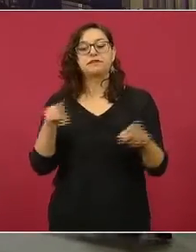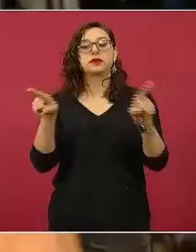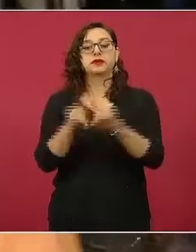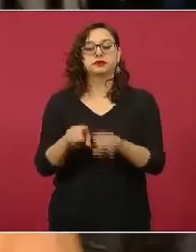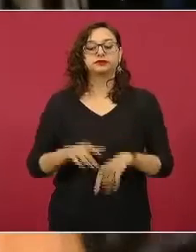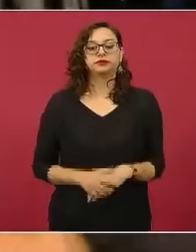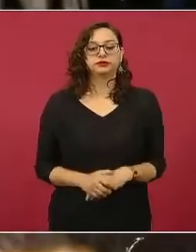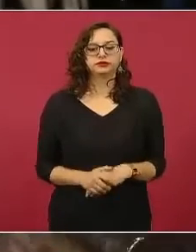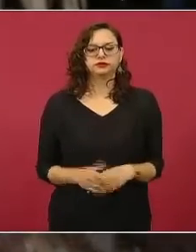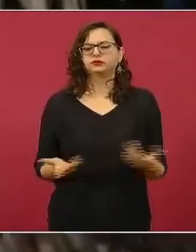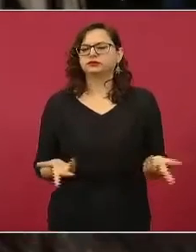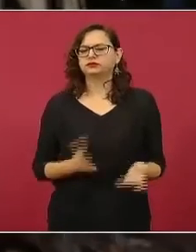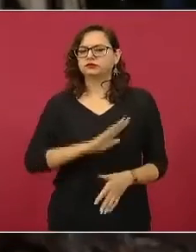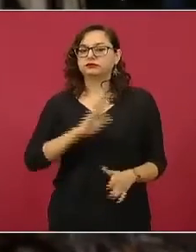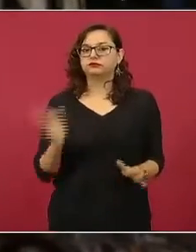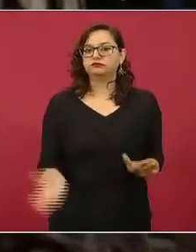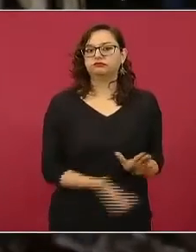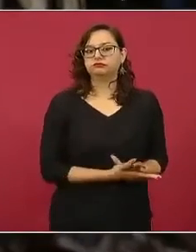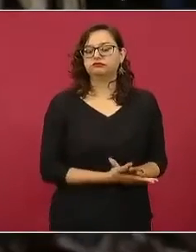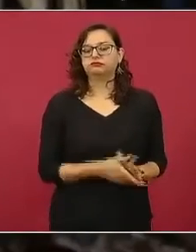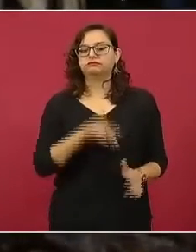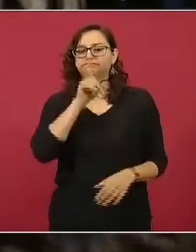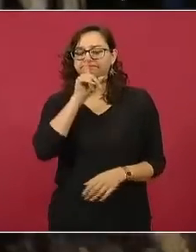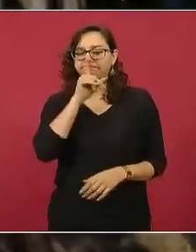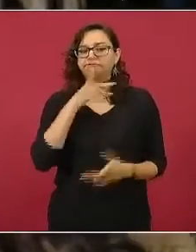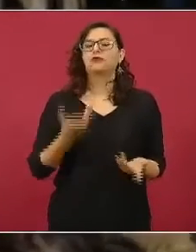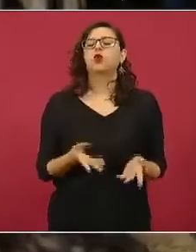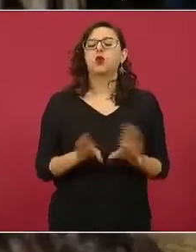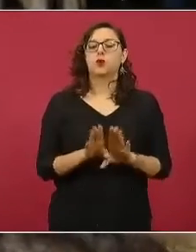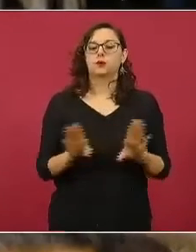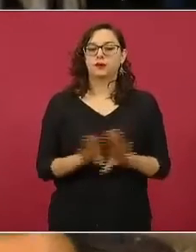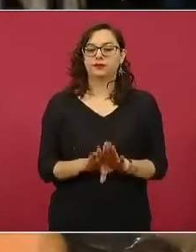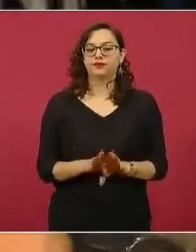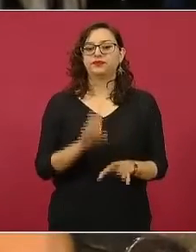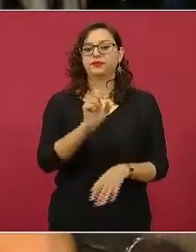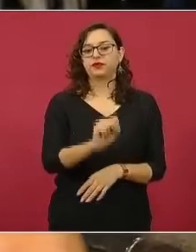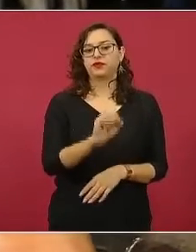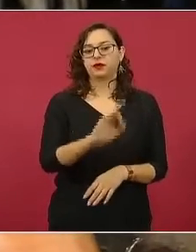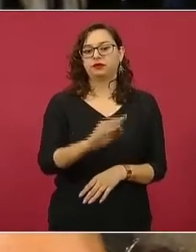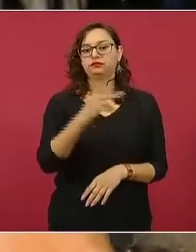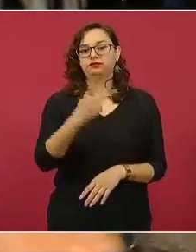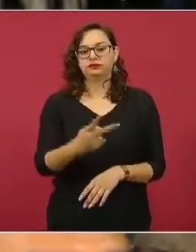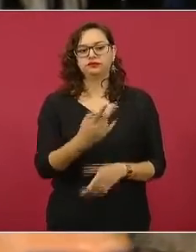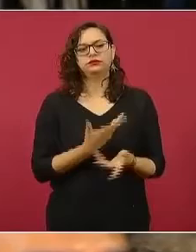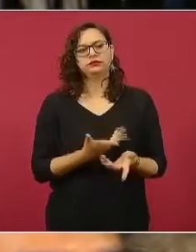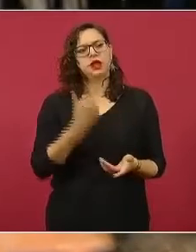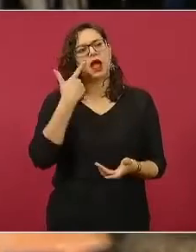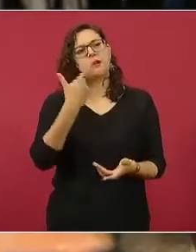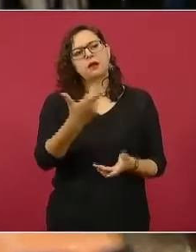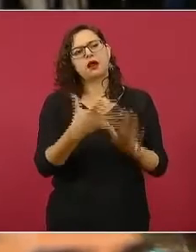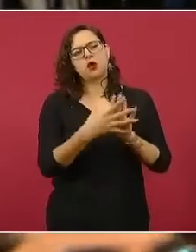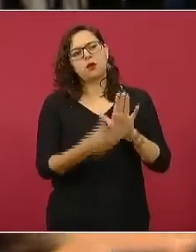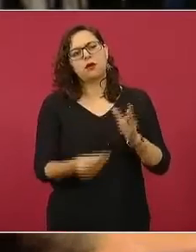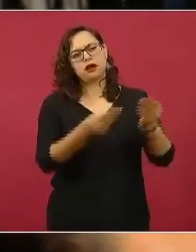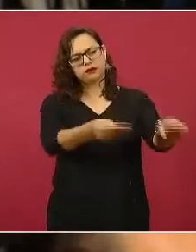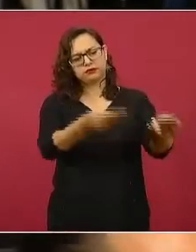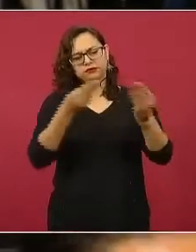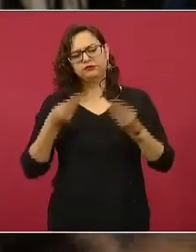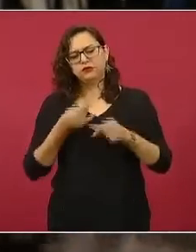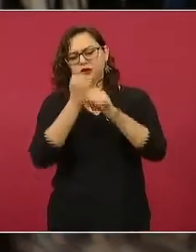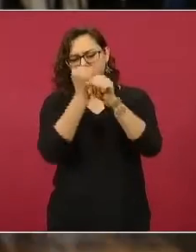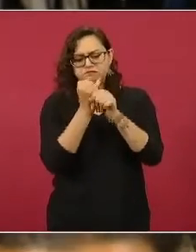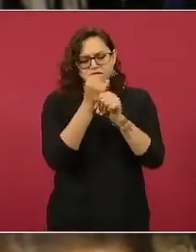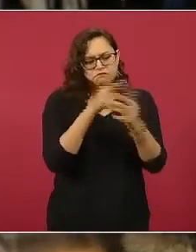solicitó a la Secretaría de la Función Pública una copia para corroborar las investigaciones que realizaron y el 25 de noviembre nos